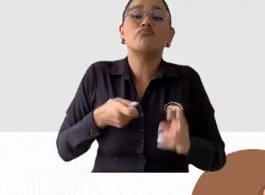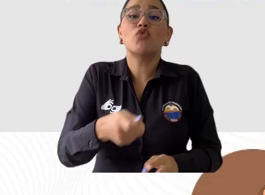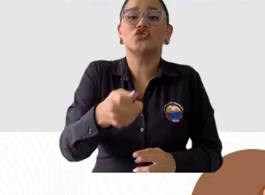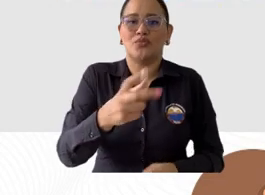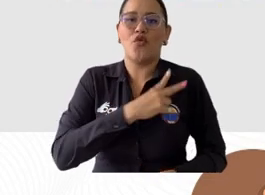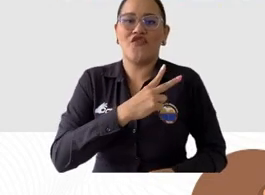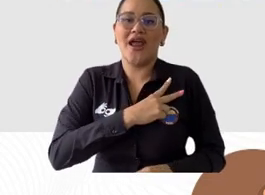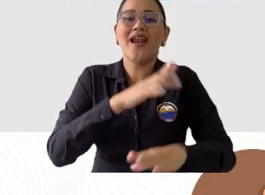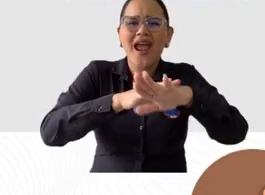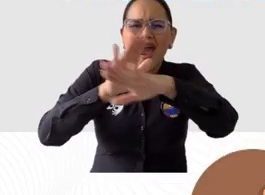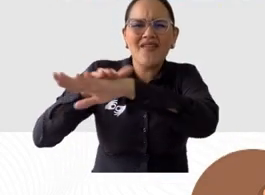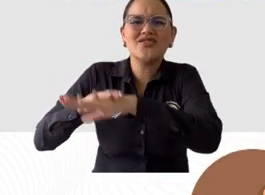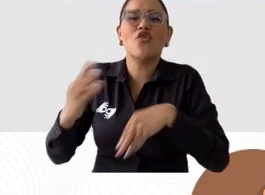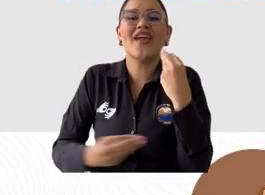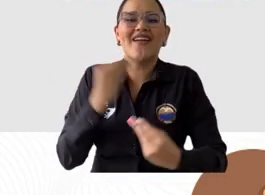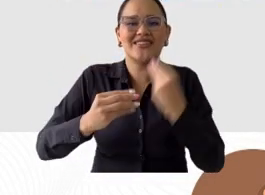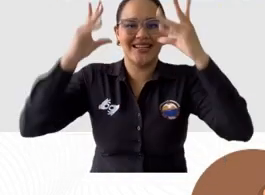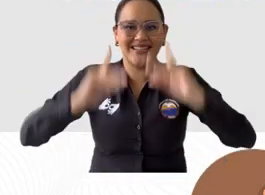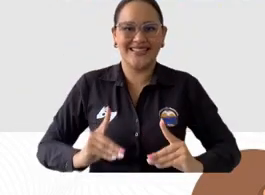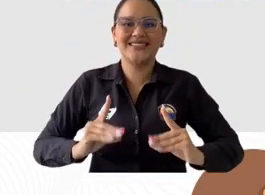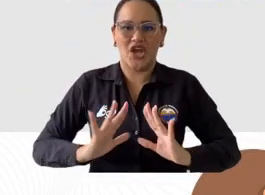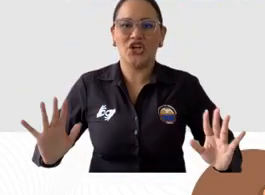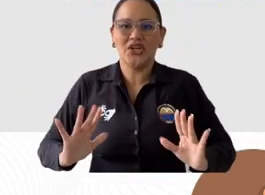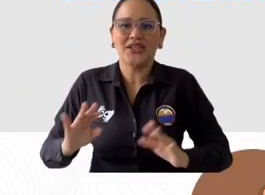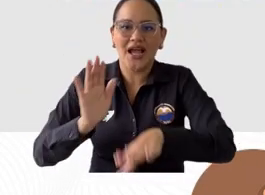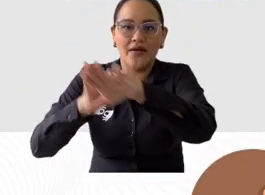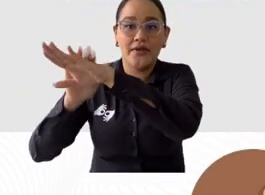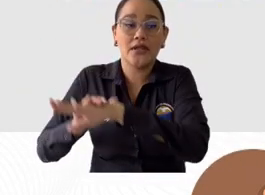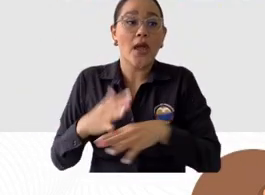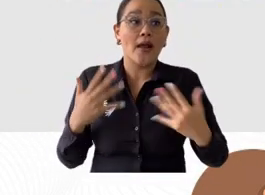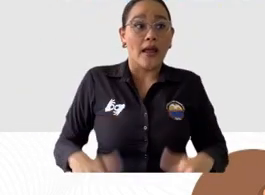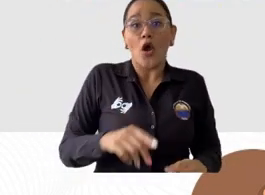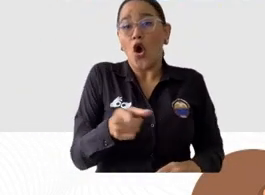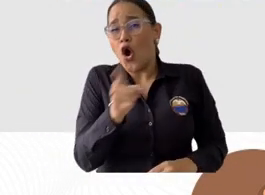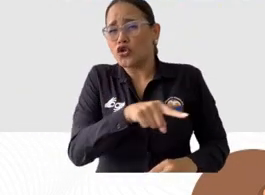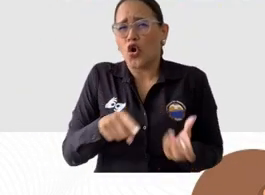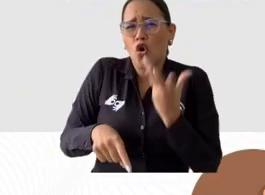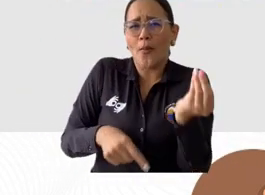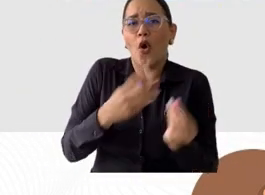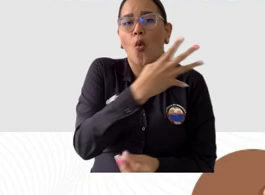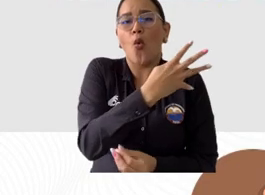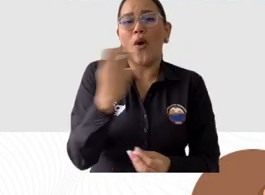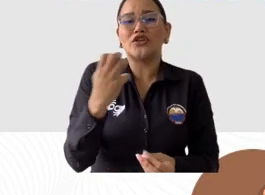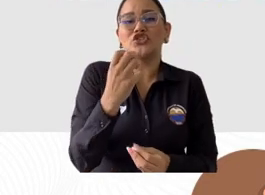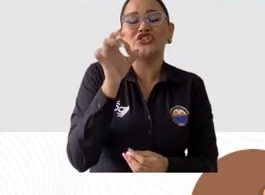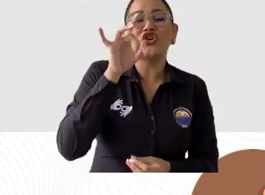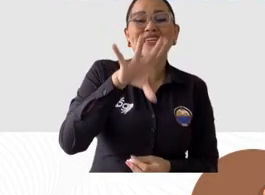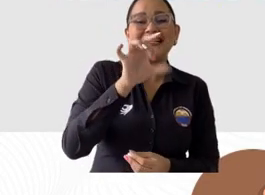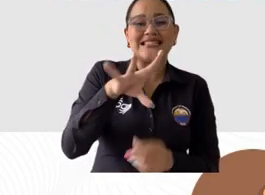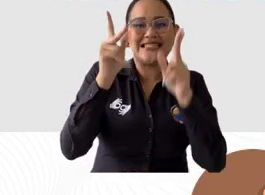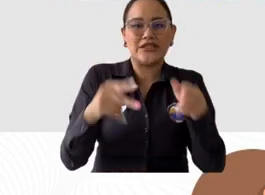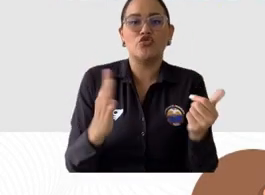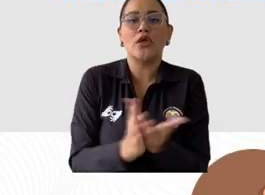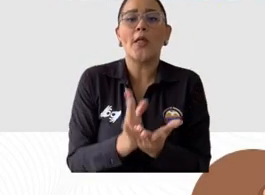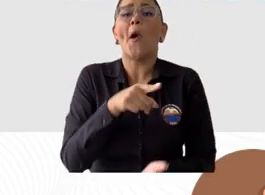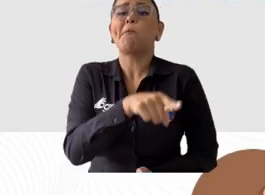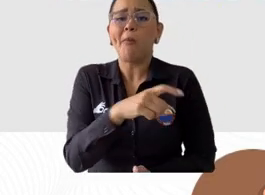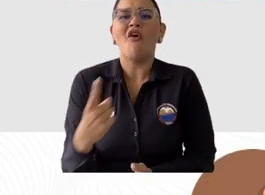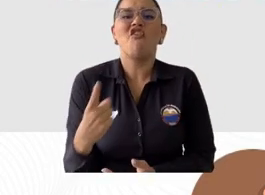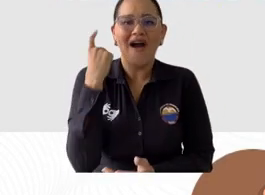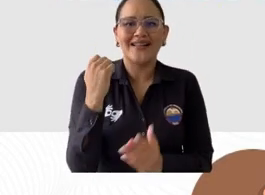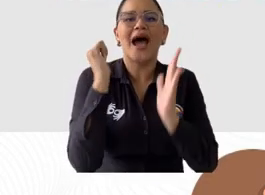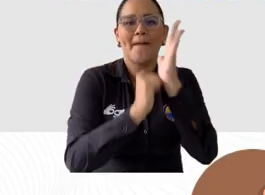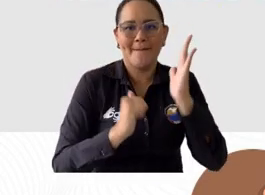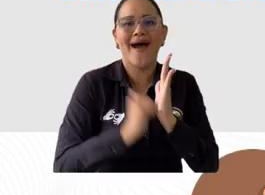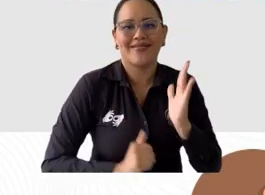415 estudiantes que tienen créditos pendientes por aprobar, pero en el caso de ellos, el 70%